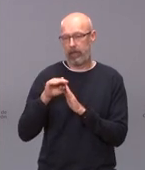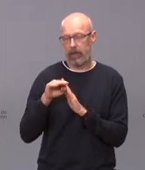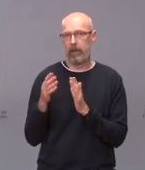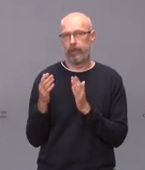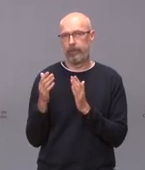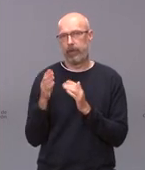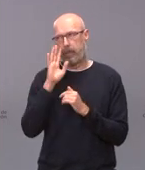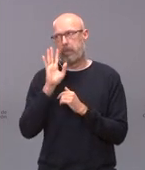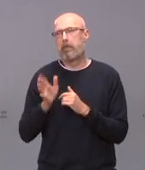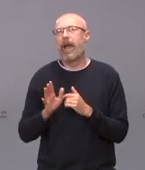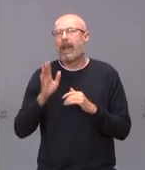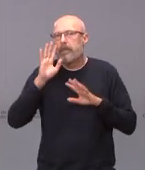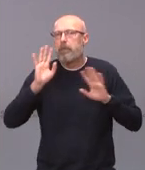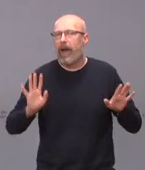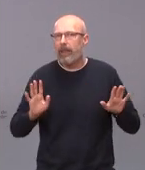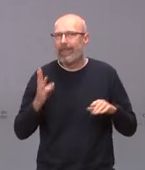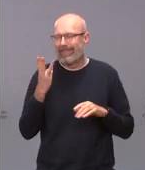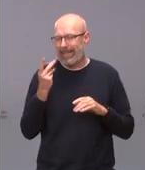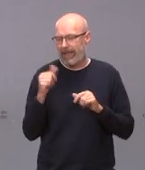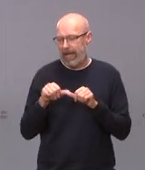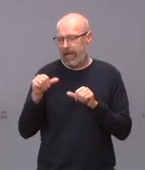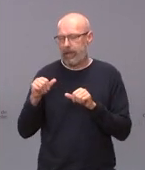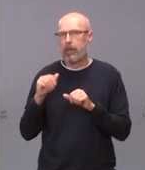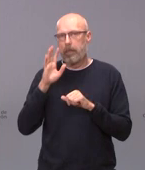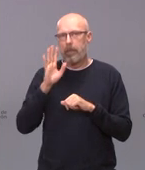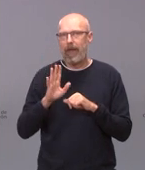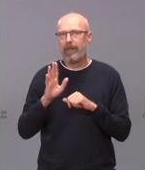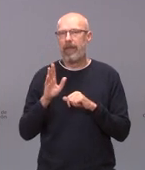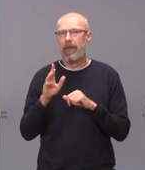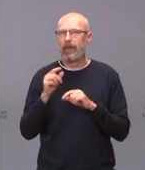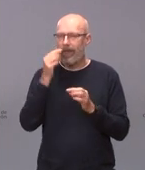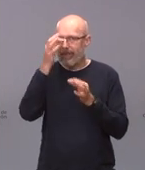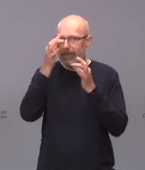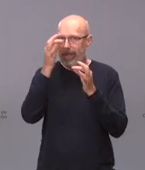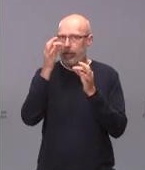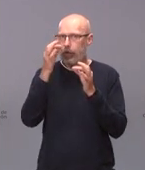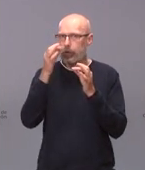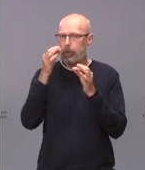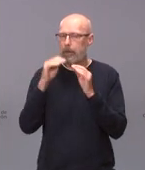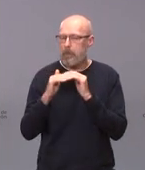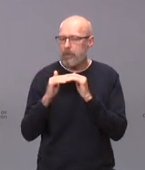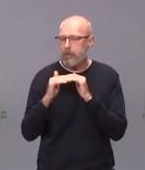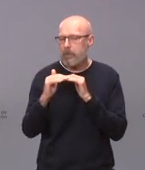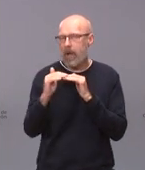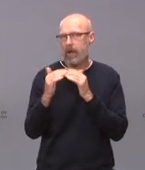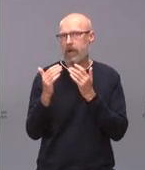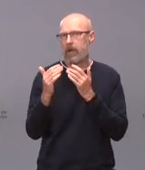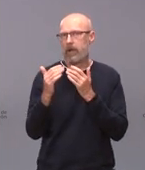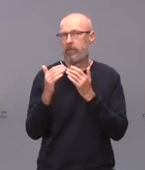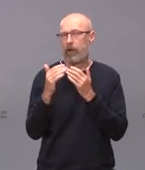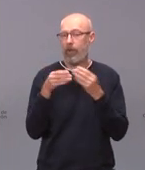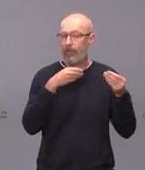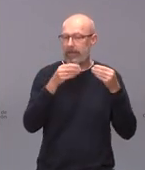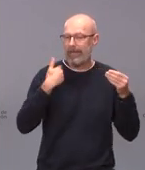parece parece que la incidencia en este momento no crece es muy pronto para eso vamos a